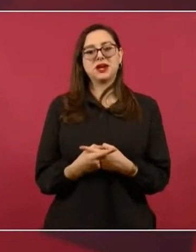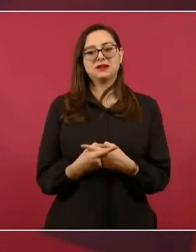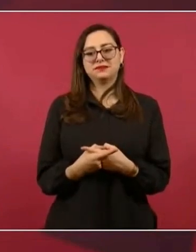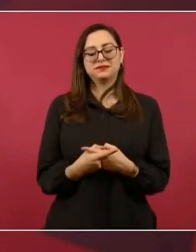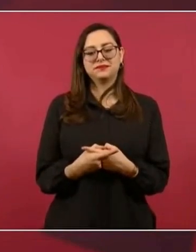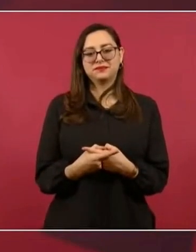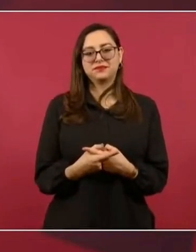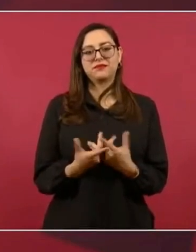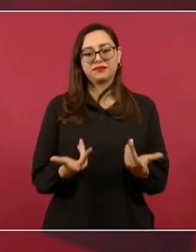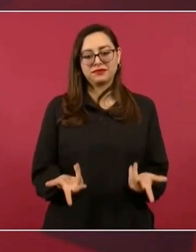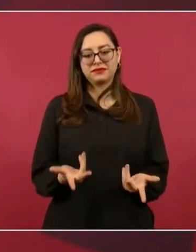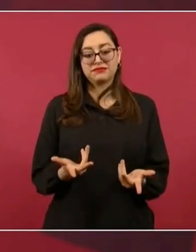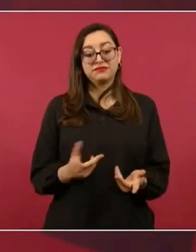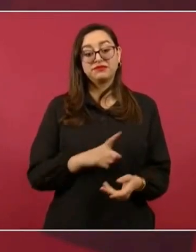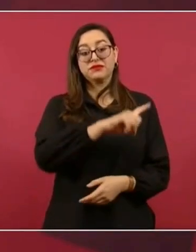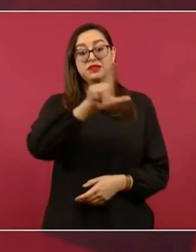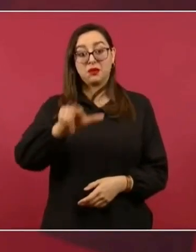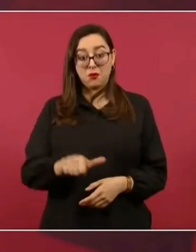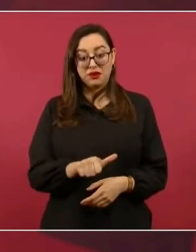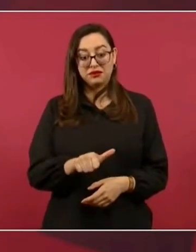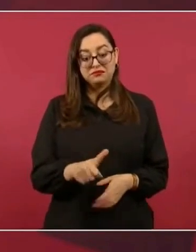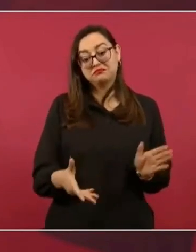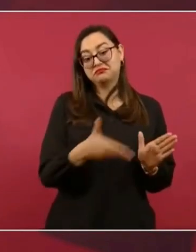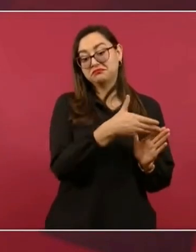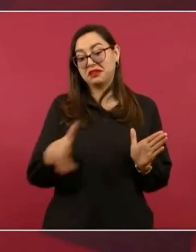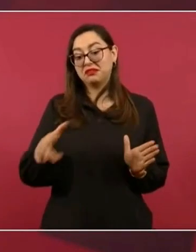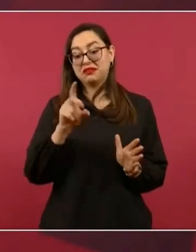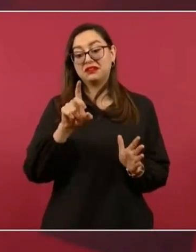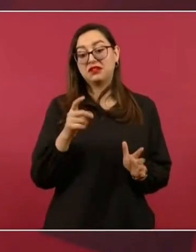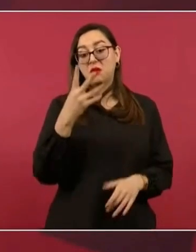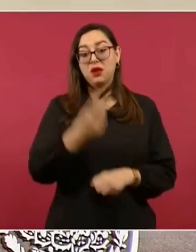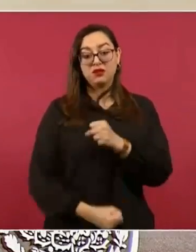los gobiernos que se padecieron en nuestro país.